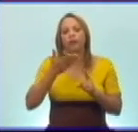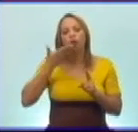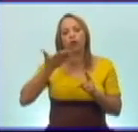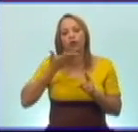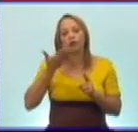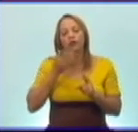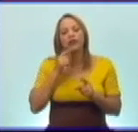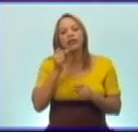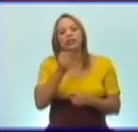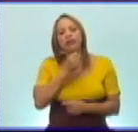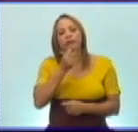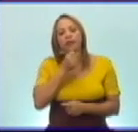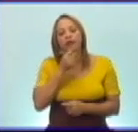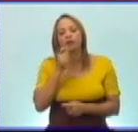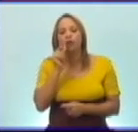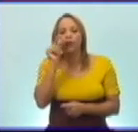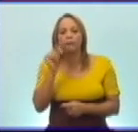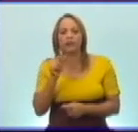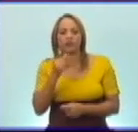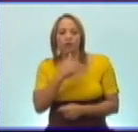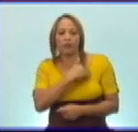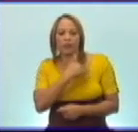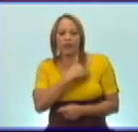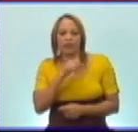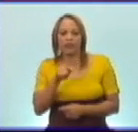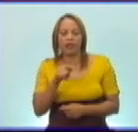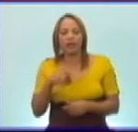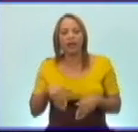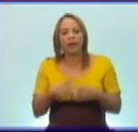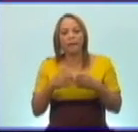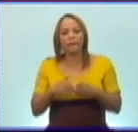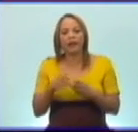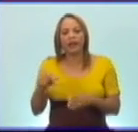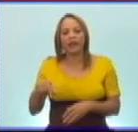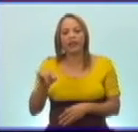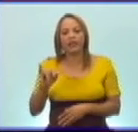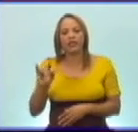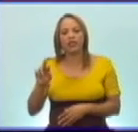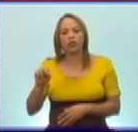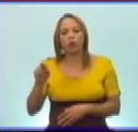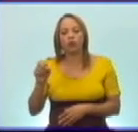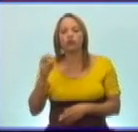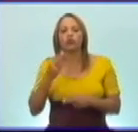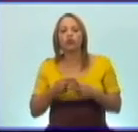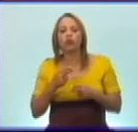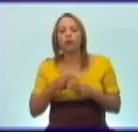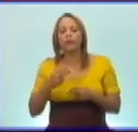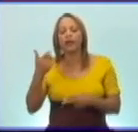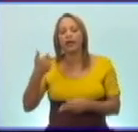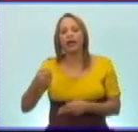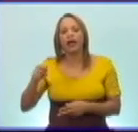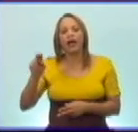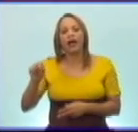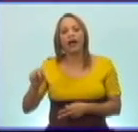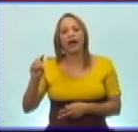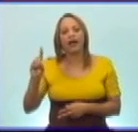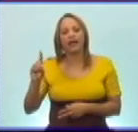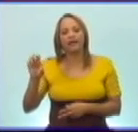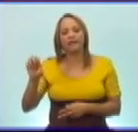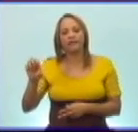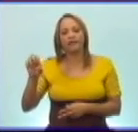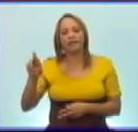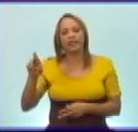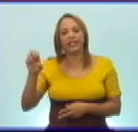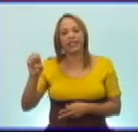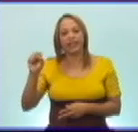entrevistando a un combatiente de Playa Girón, Andrés Castillo Campos, pudimos conocer que